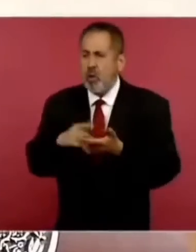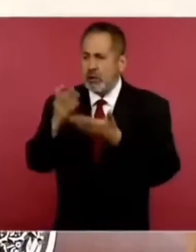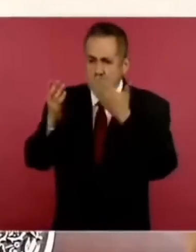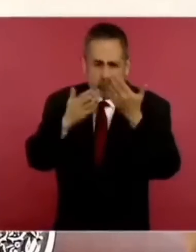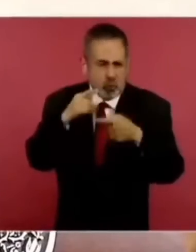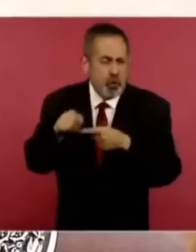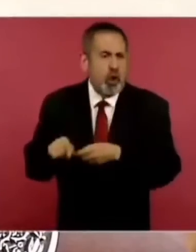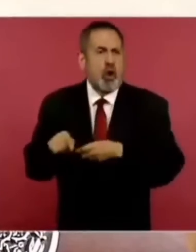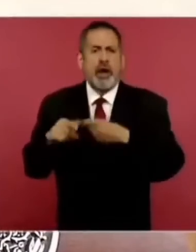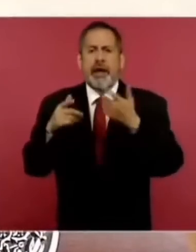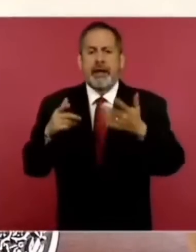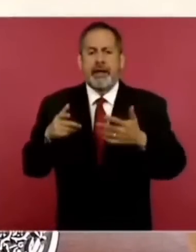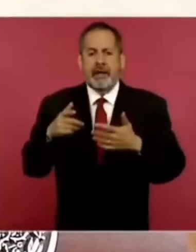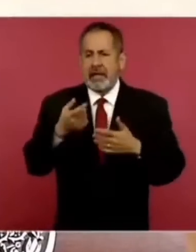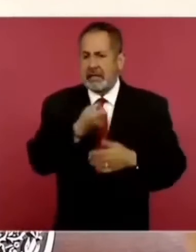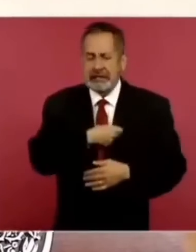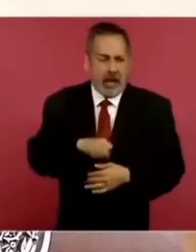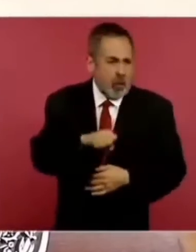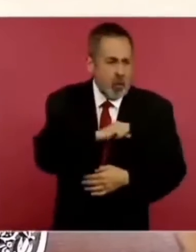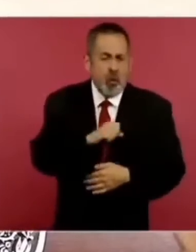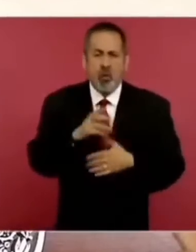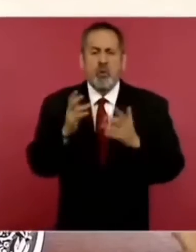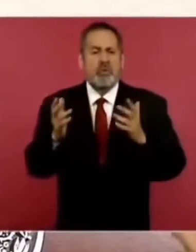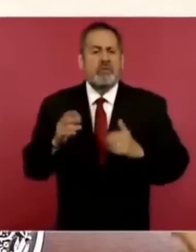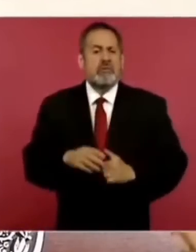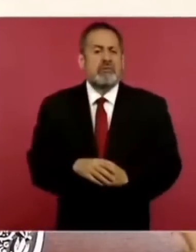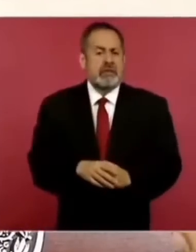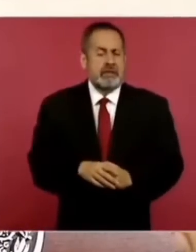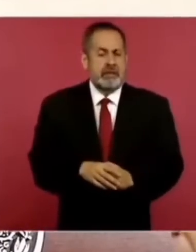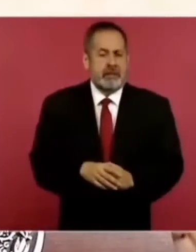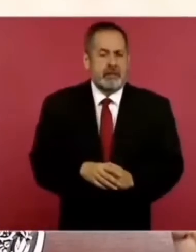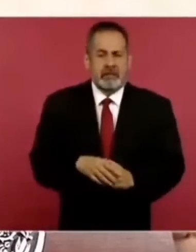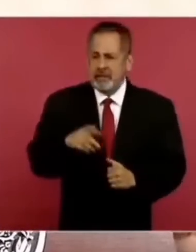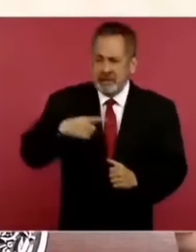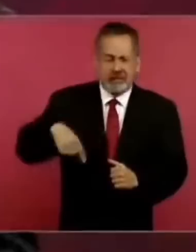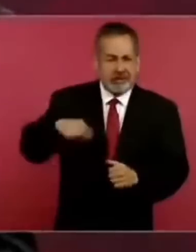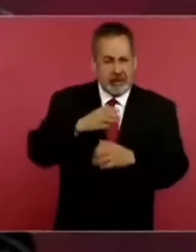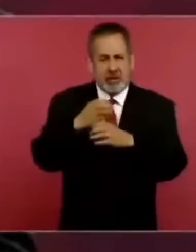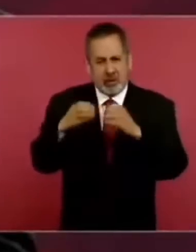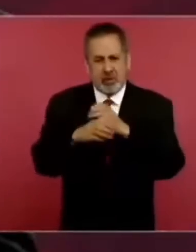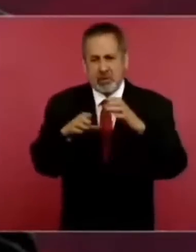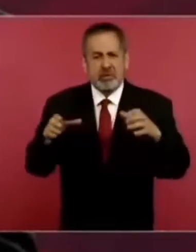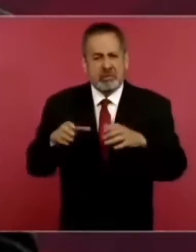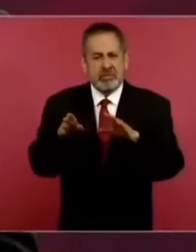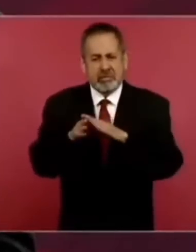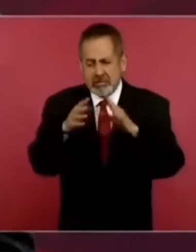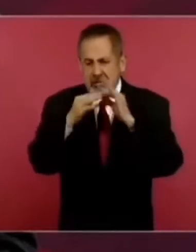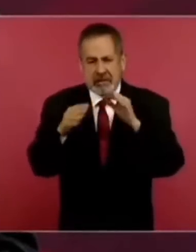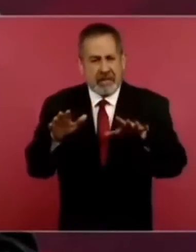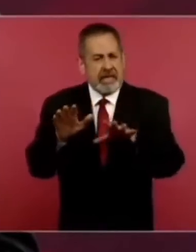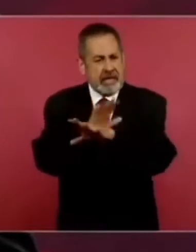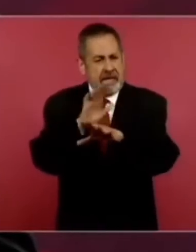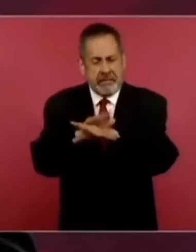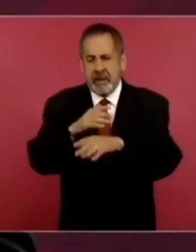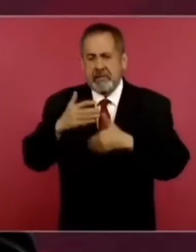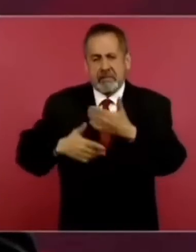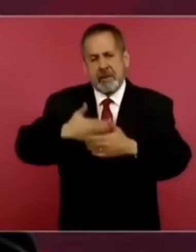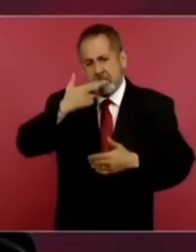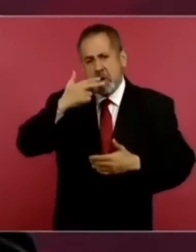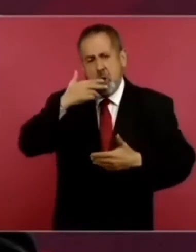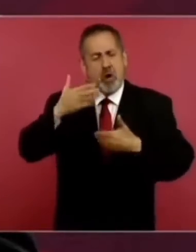estudio, a la salud, las cosas cambian, mejoran.